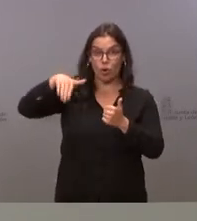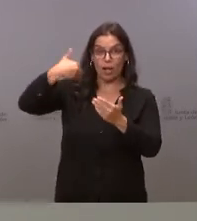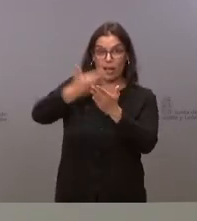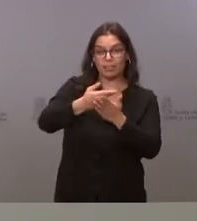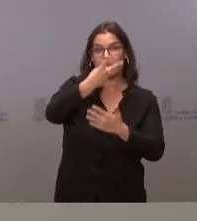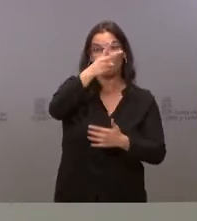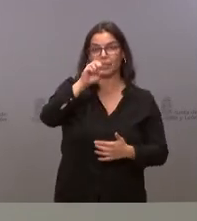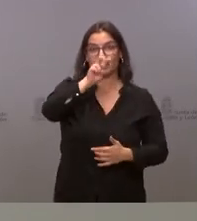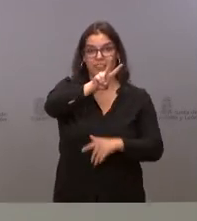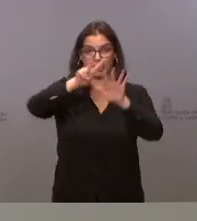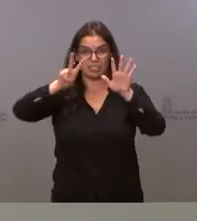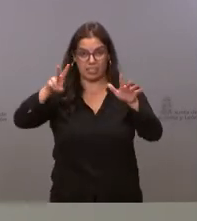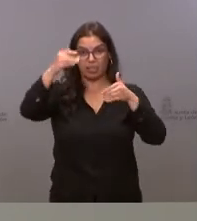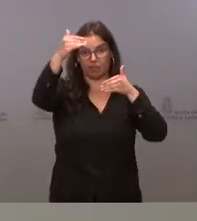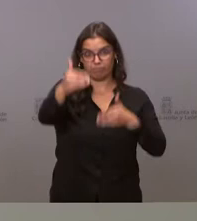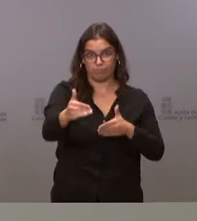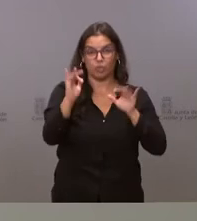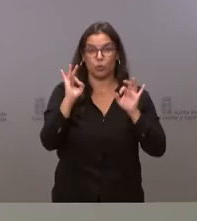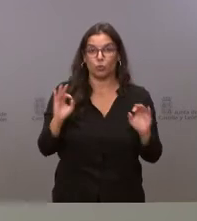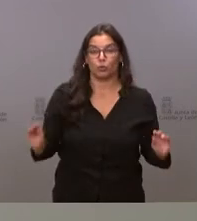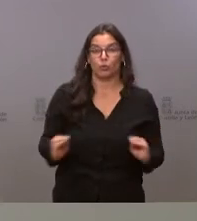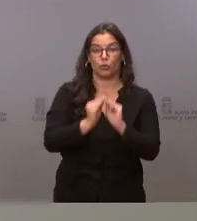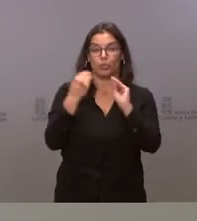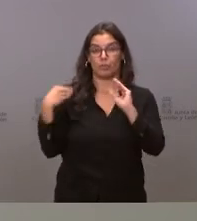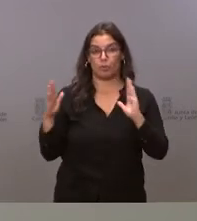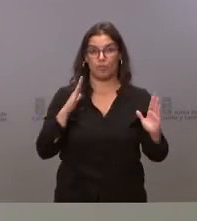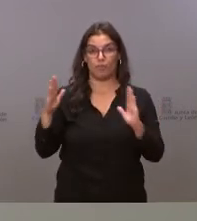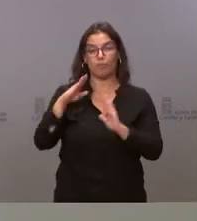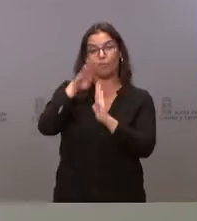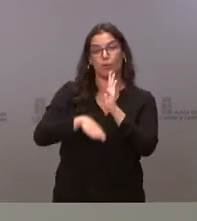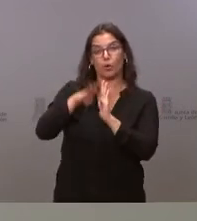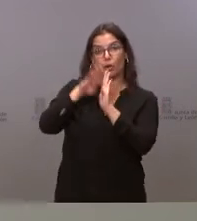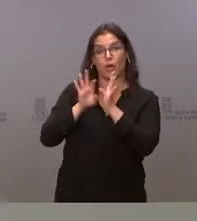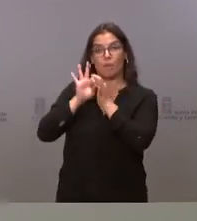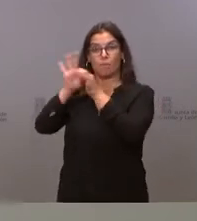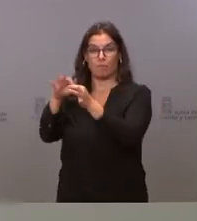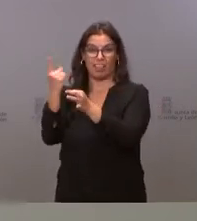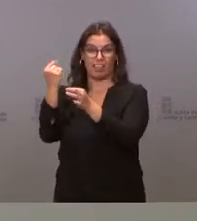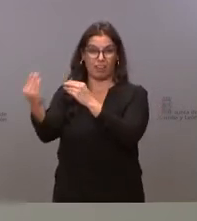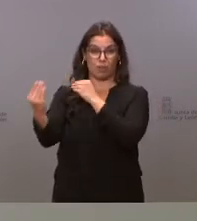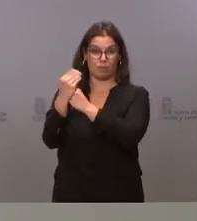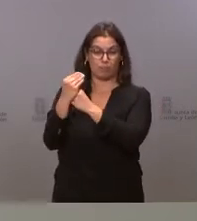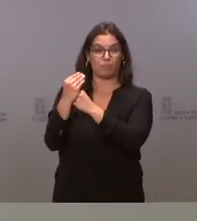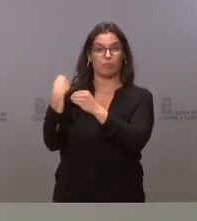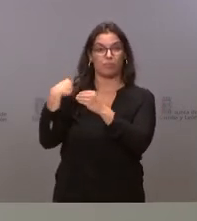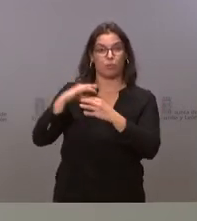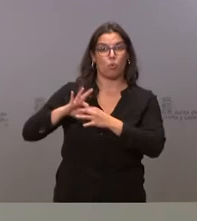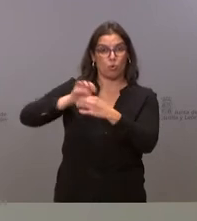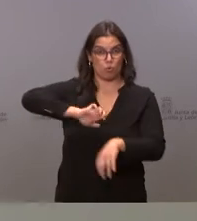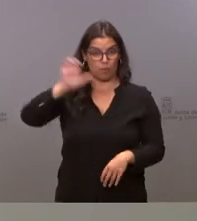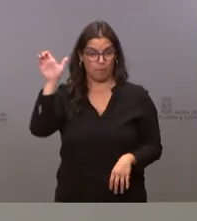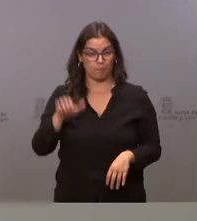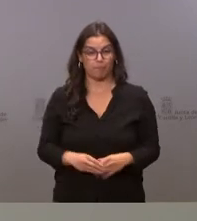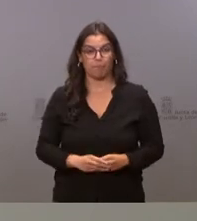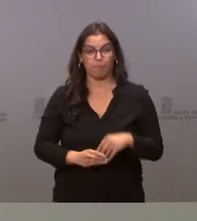2027, coincidiendo, por tanto, con el periodo de programación del marco financiero plianual de la Unión Europea